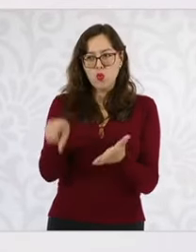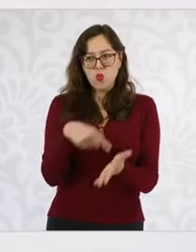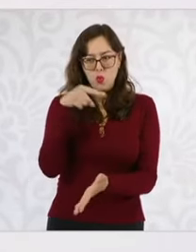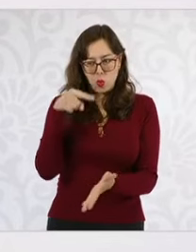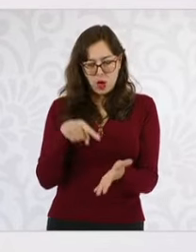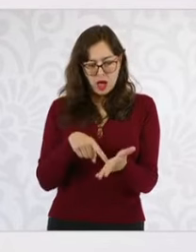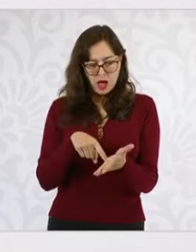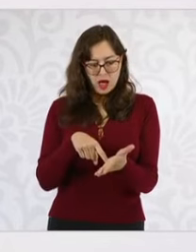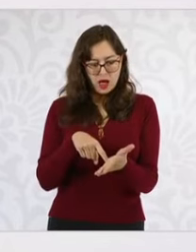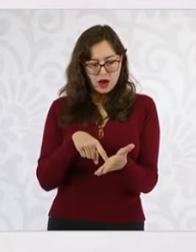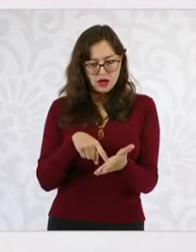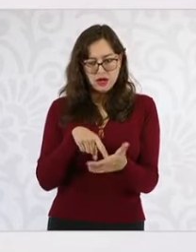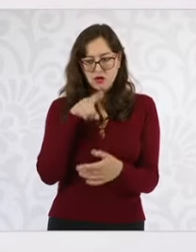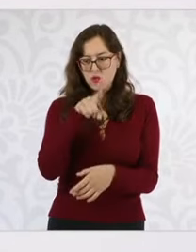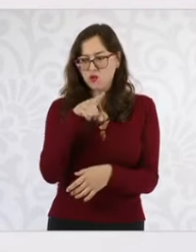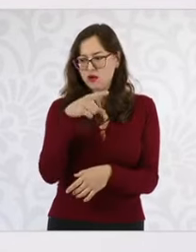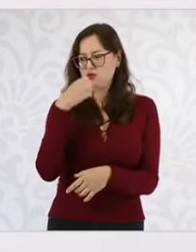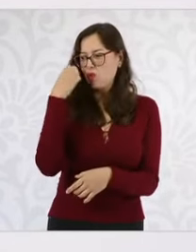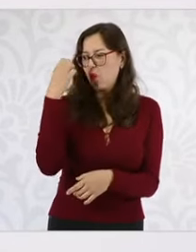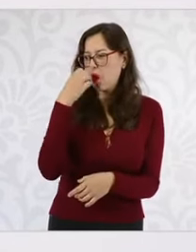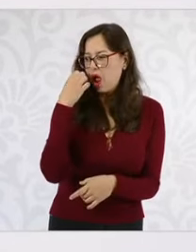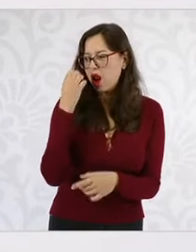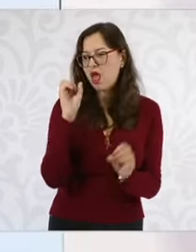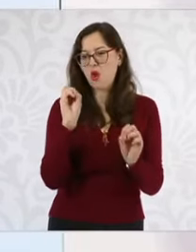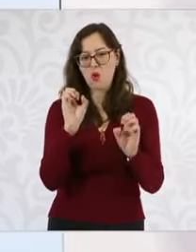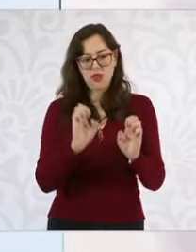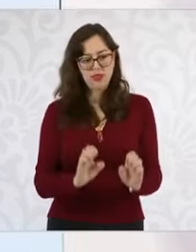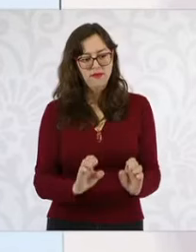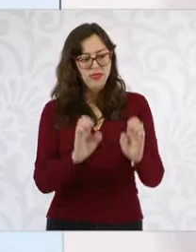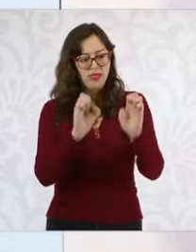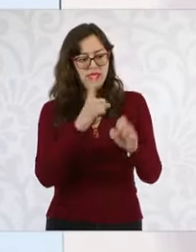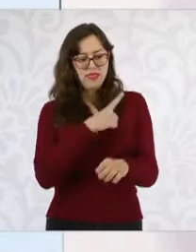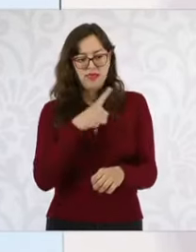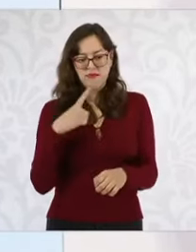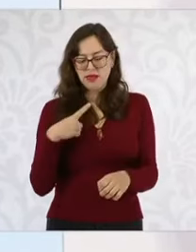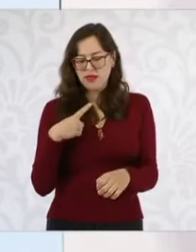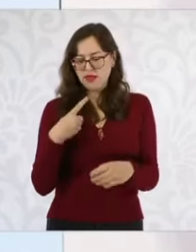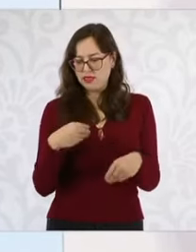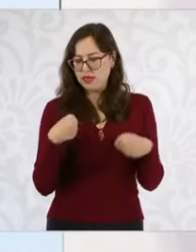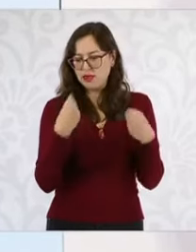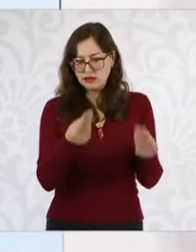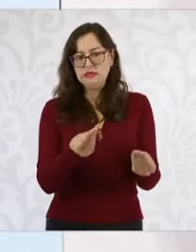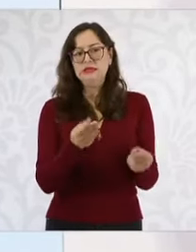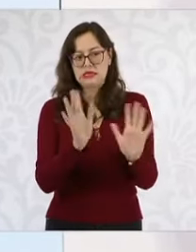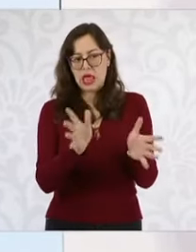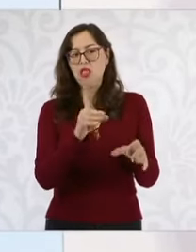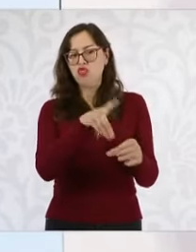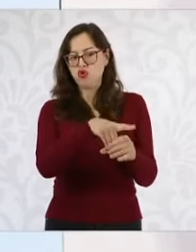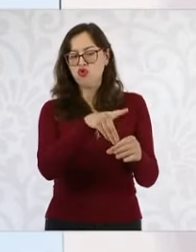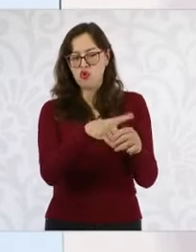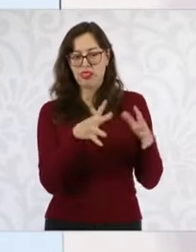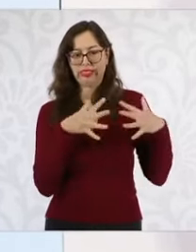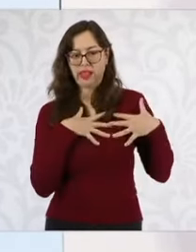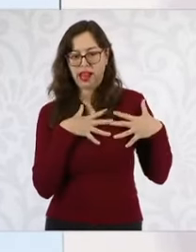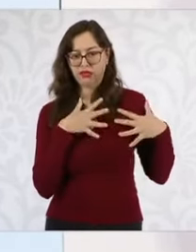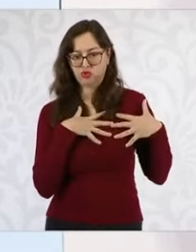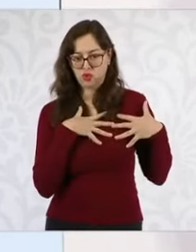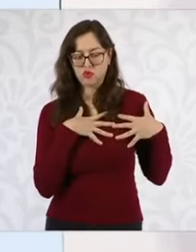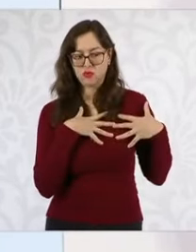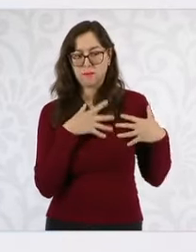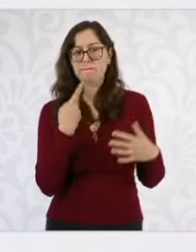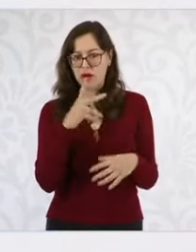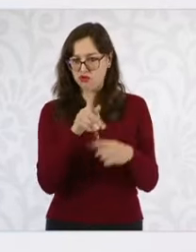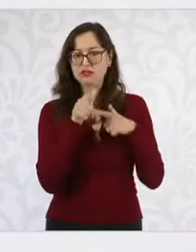donado, hasta donde entiendo fue donado a Teletón. Y a partir de ahí le damos